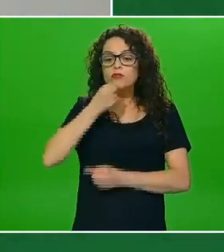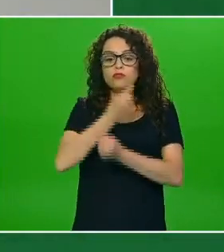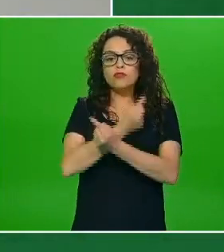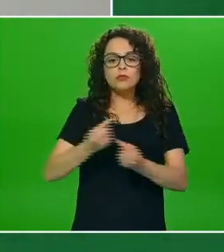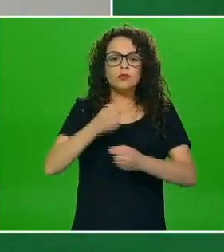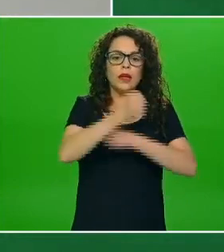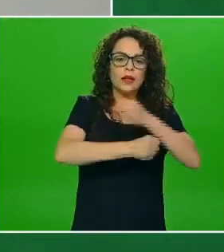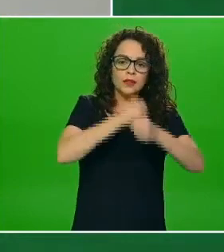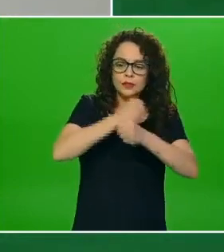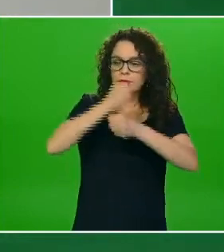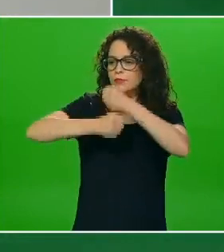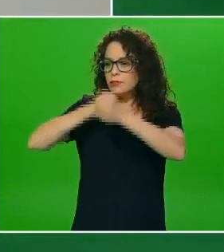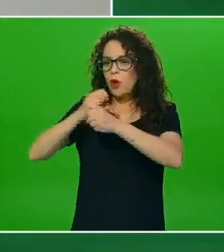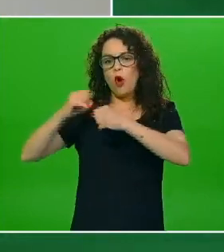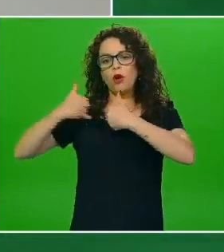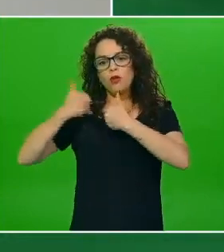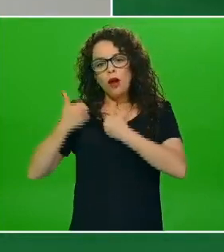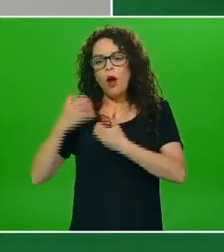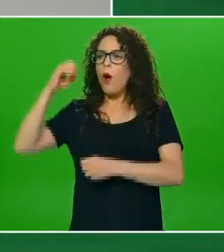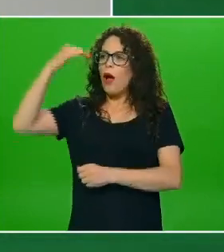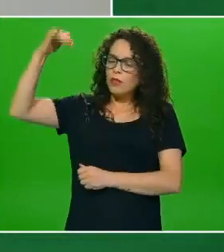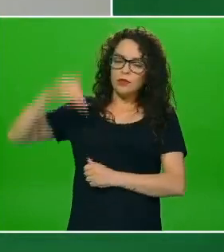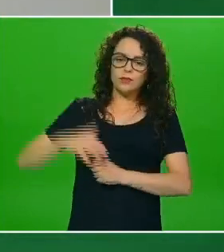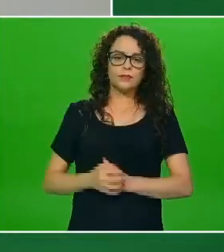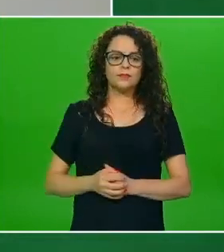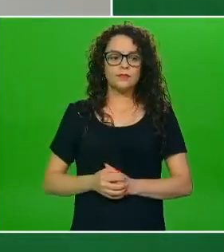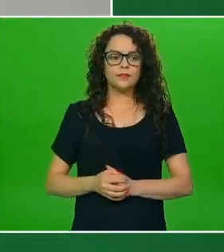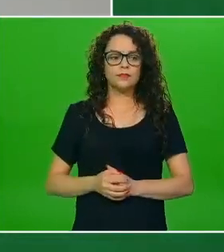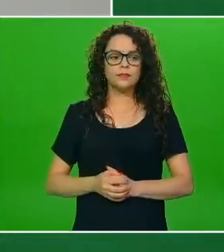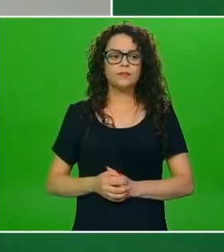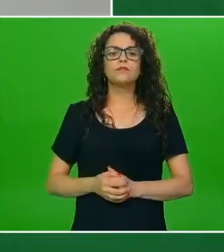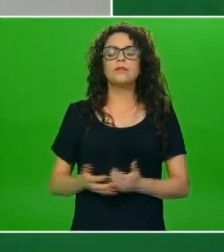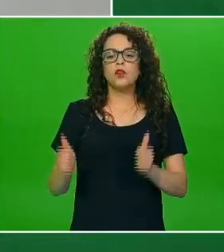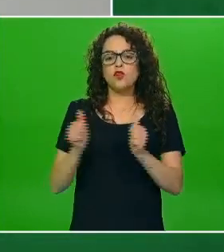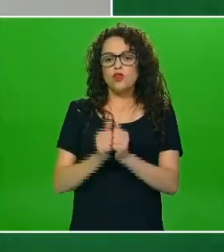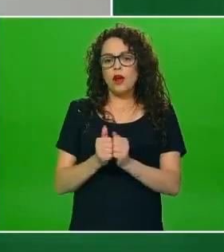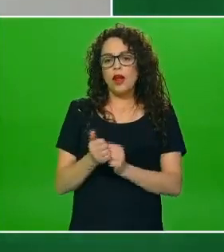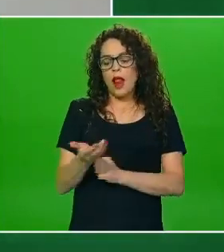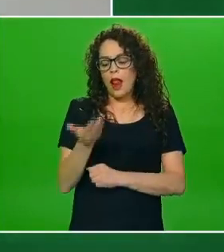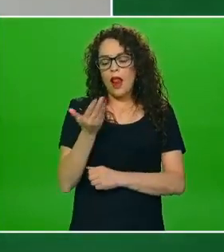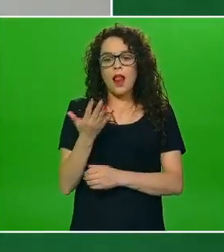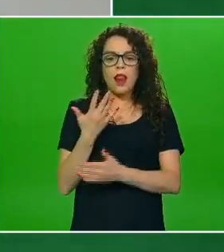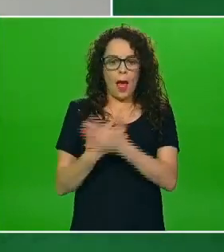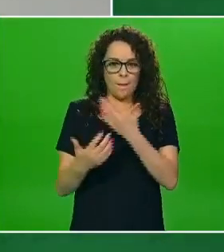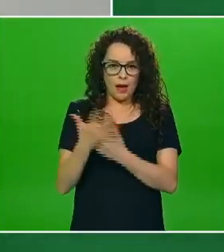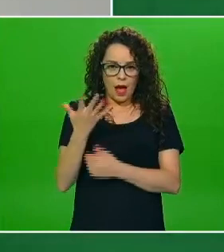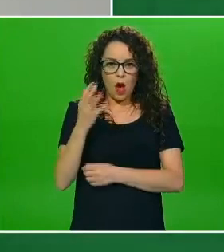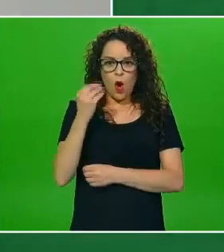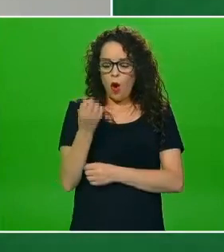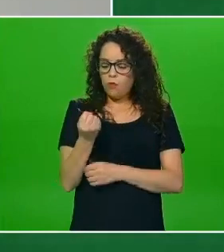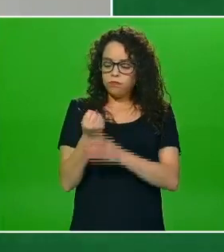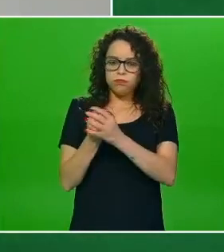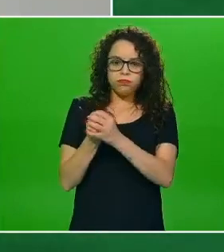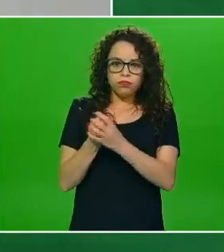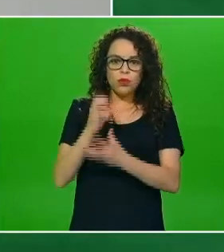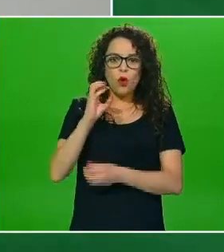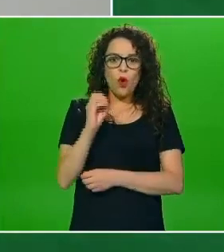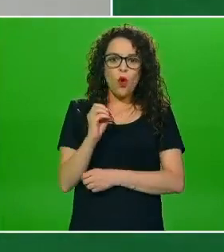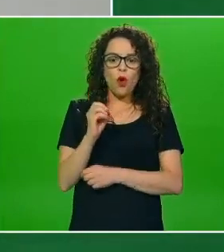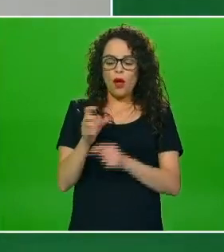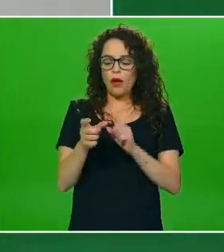hicimos ahí es explicar con la manita o el puño o el pulgar de los niños y niñas